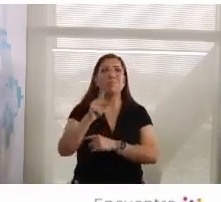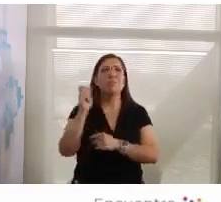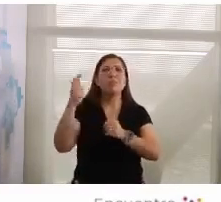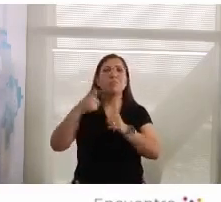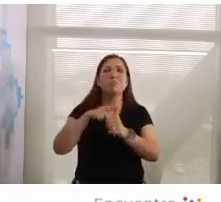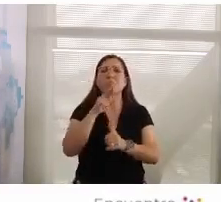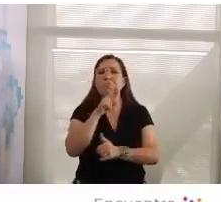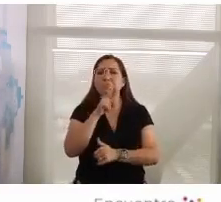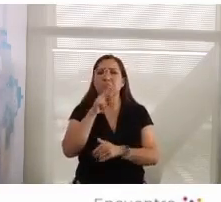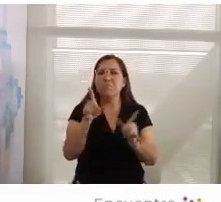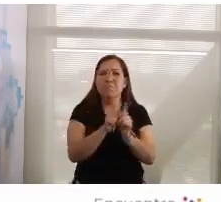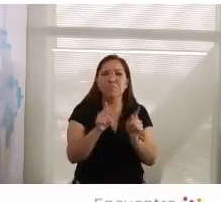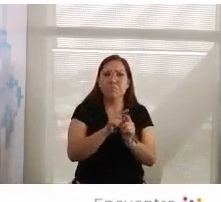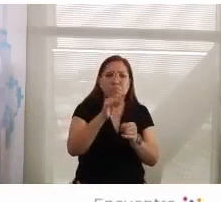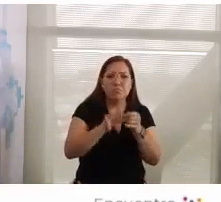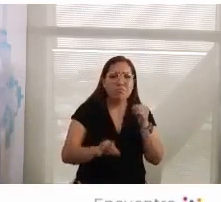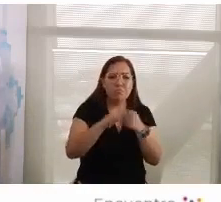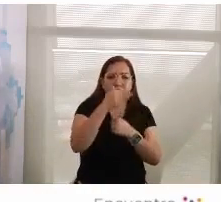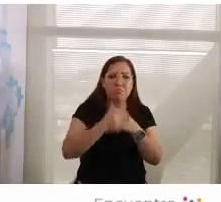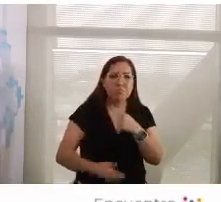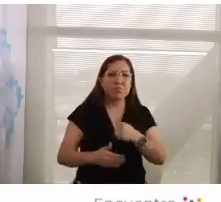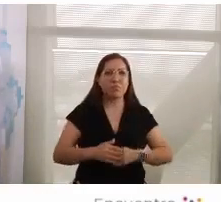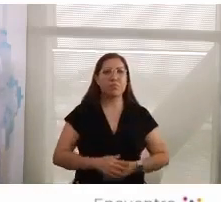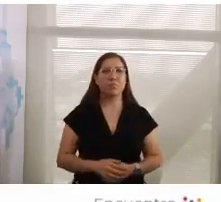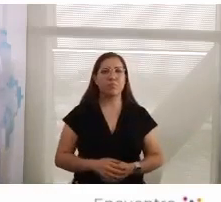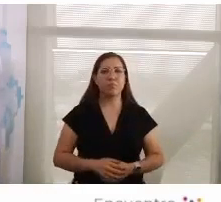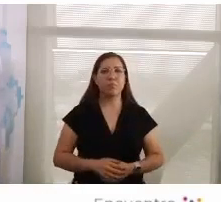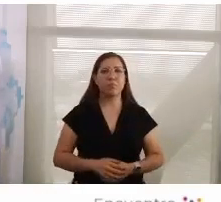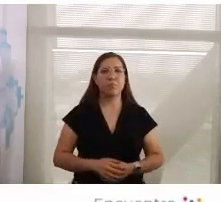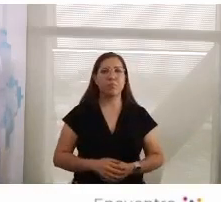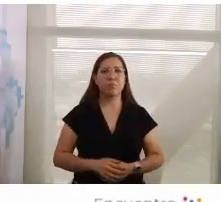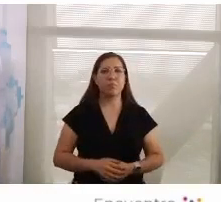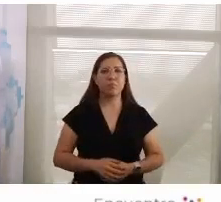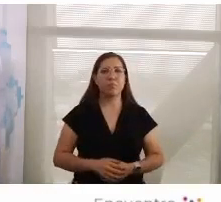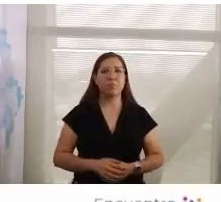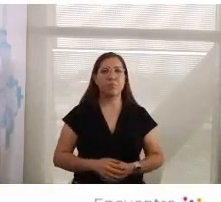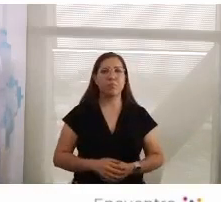respuesta breve palabras de cierre antes de correr no te va Ricardo no te va